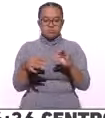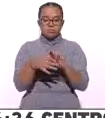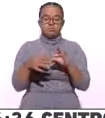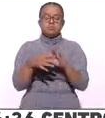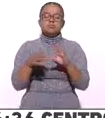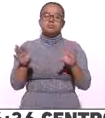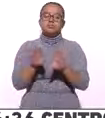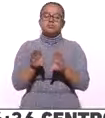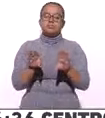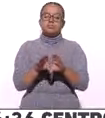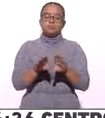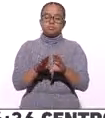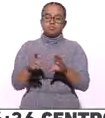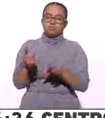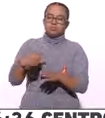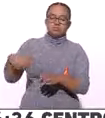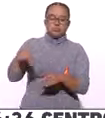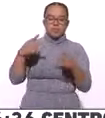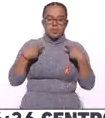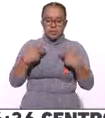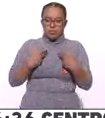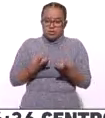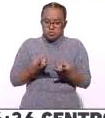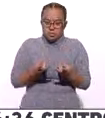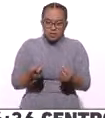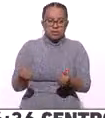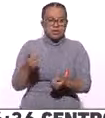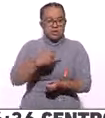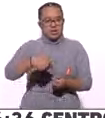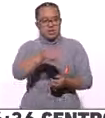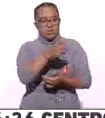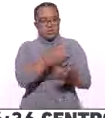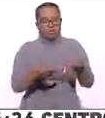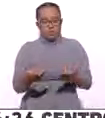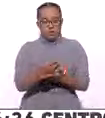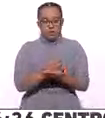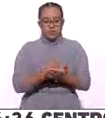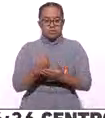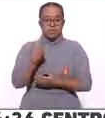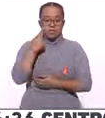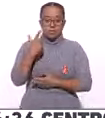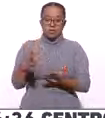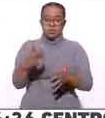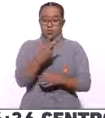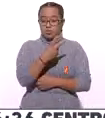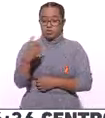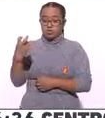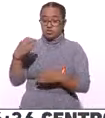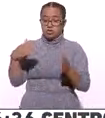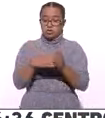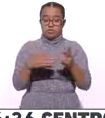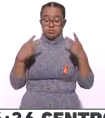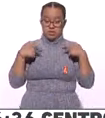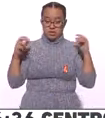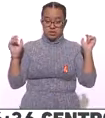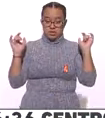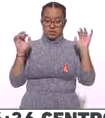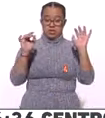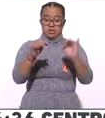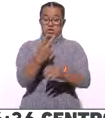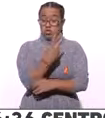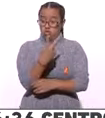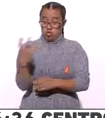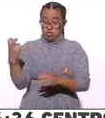integrada esta derrame económica y por qué están estas terrazas. Mira, se esperan 200 mil asistentes, de estos 200 mil